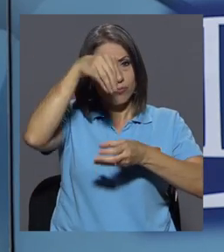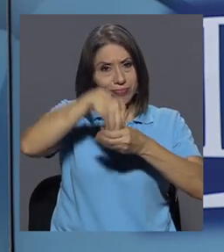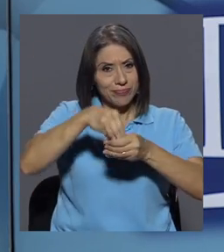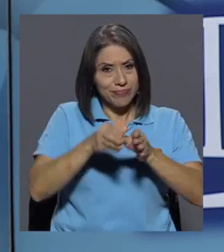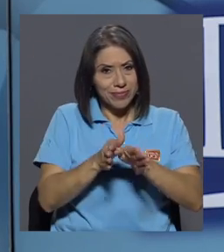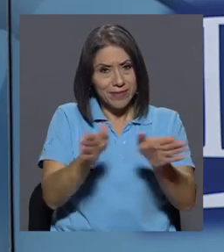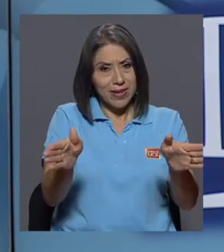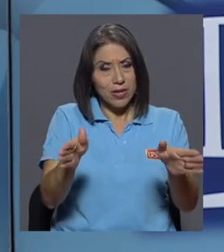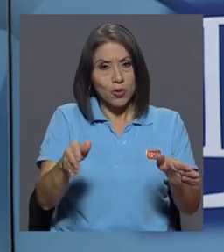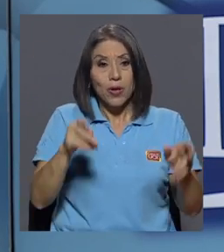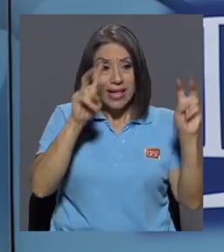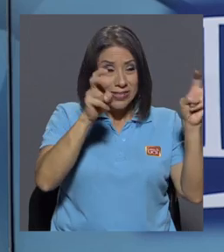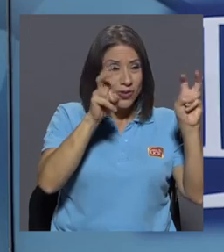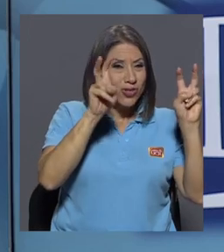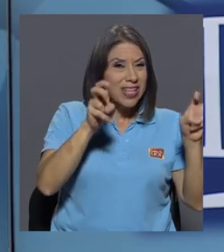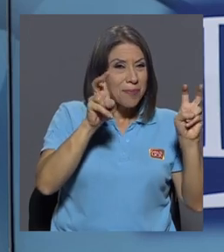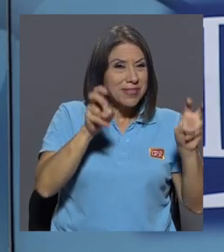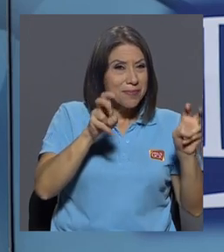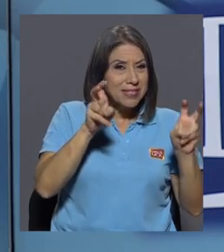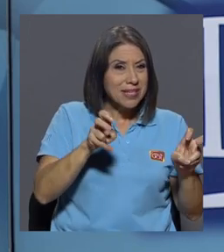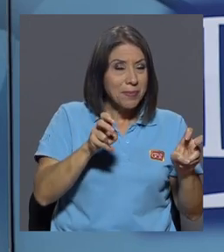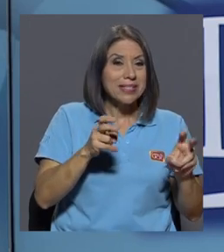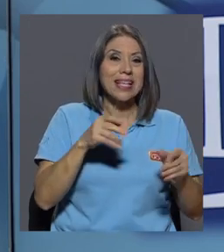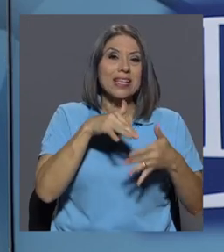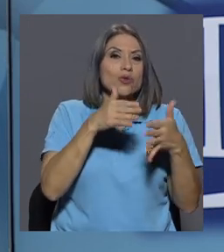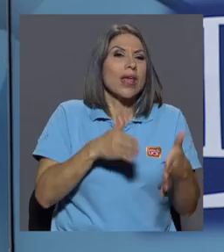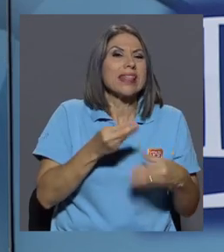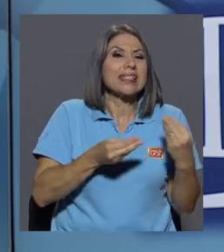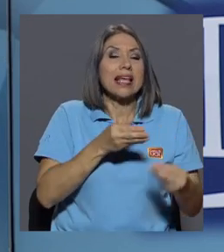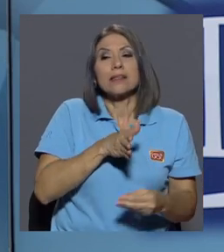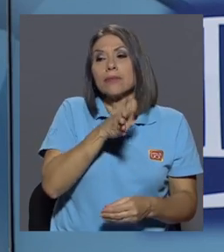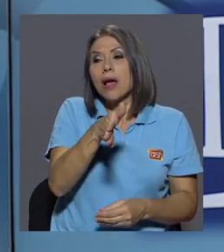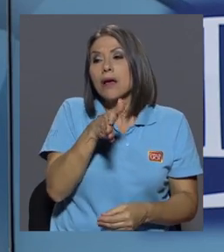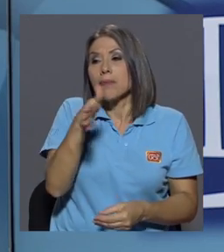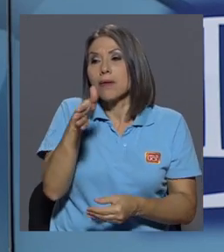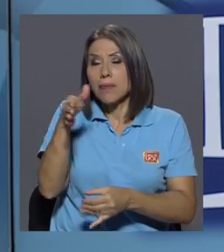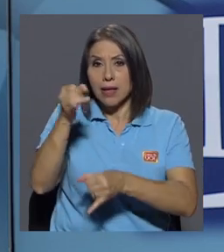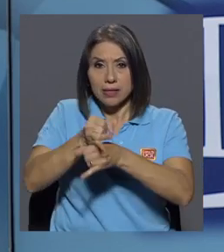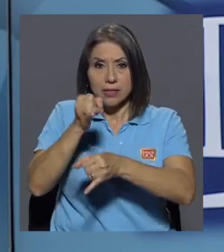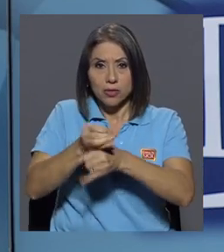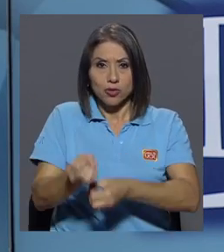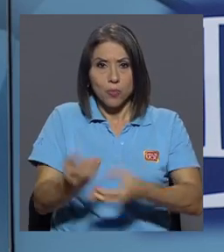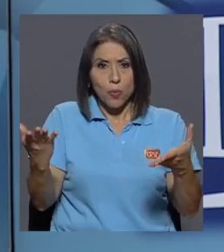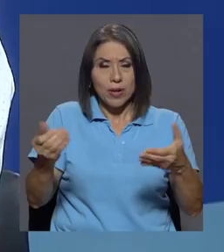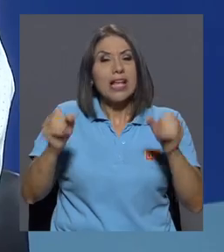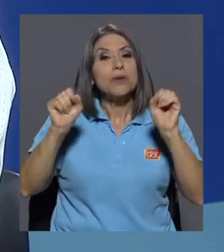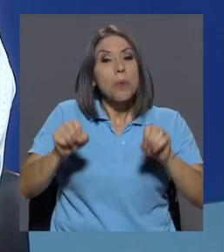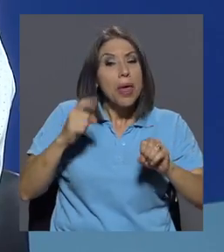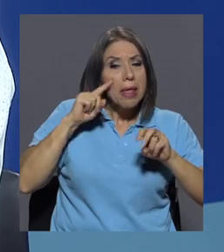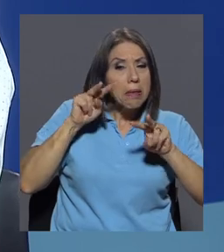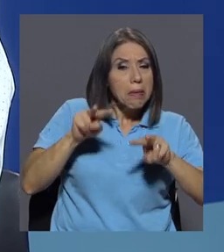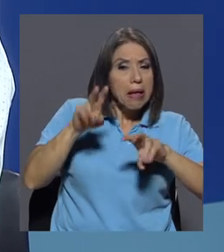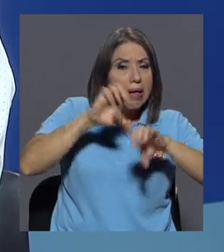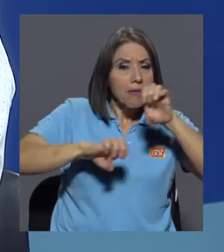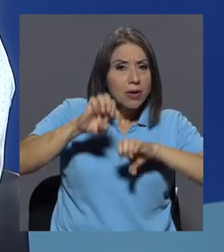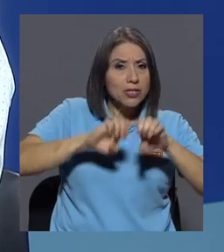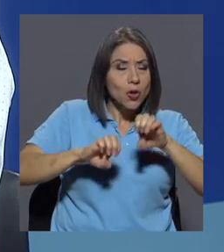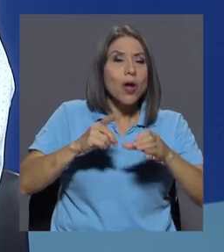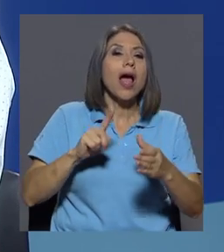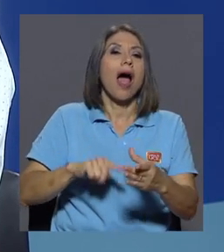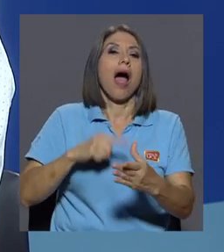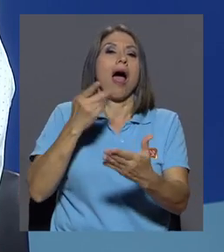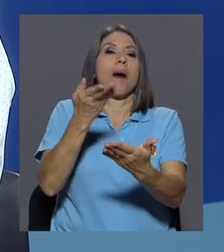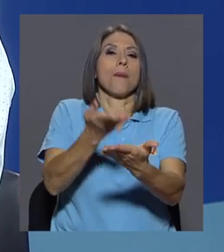tienen que visitar instituciones públicas y poder hacer evaluaciones de los sitios y proyectos de mejora. Entonces, uno de esos proyectos de